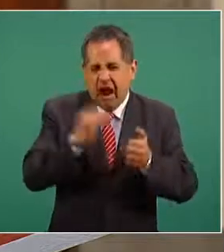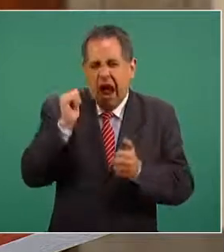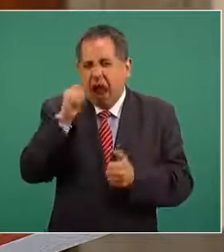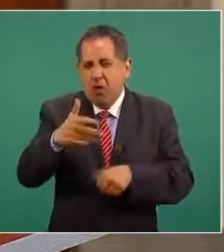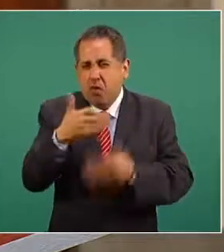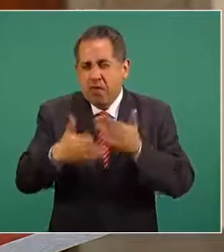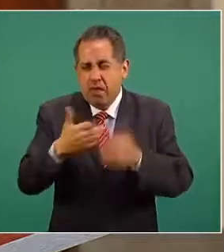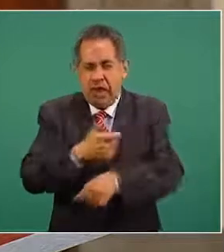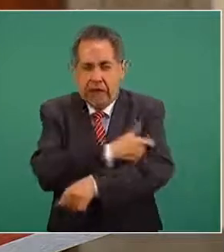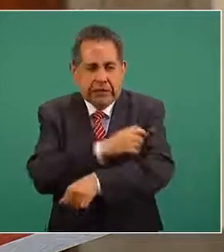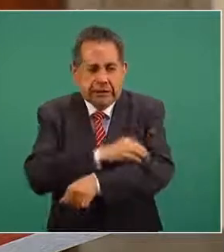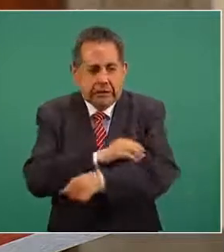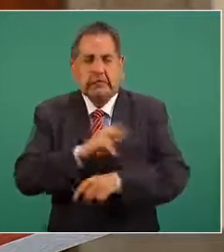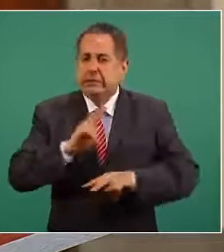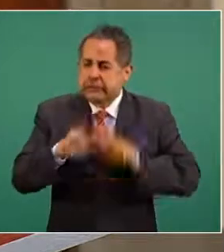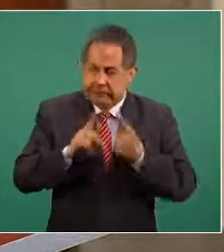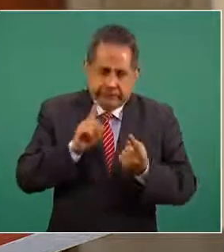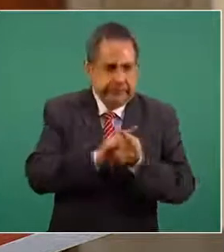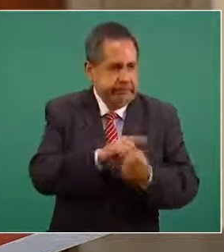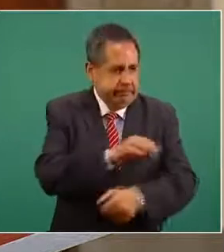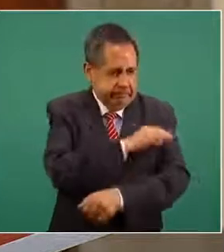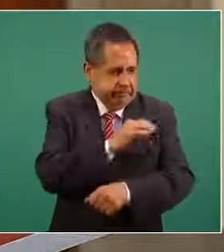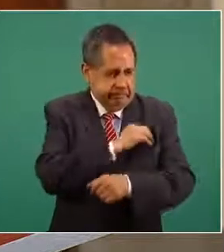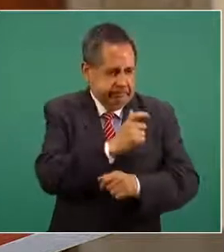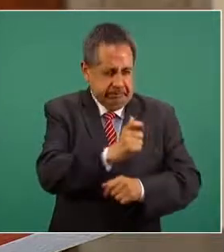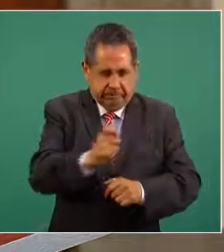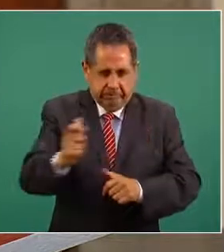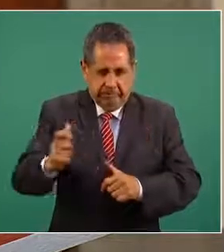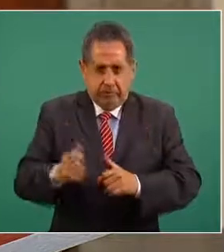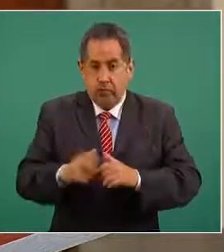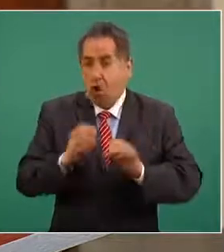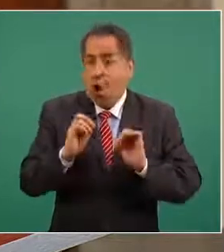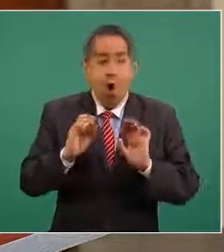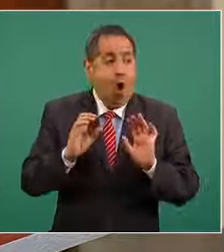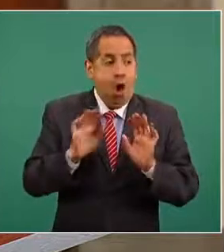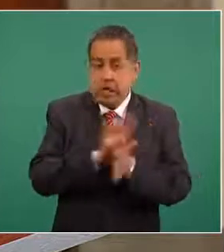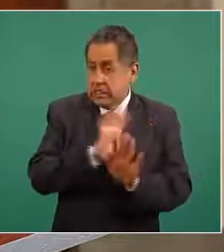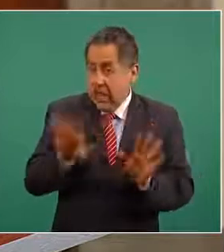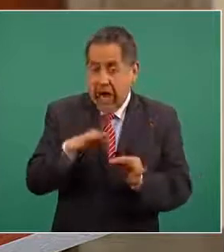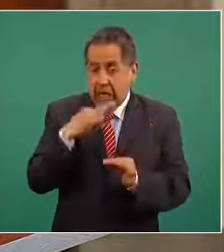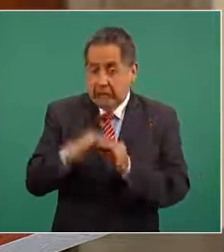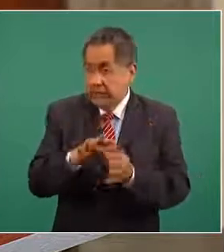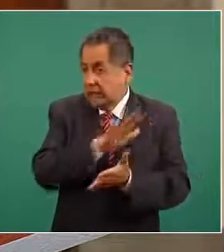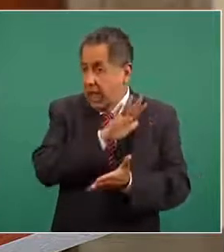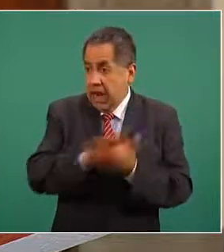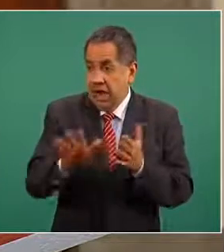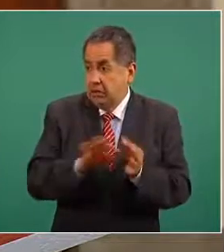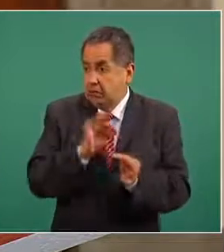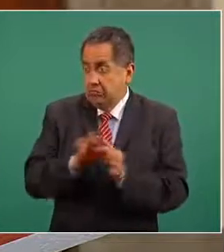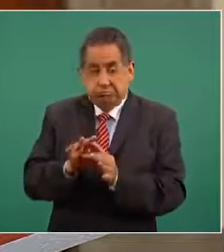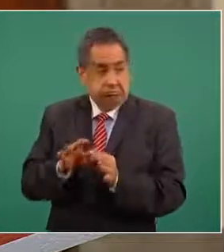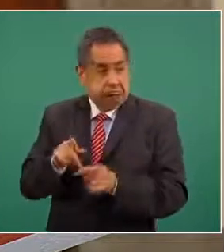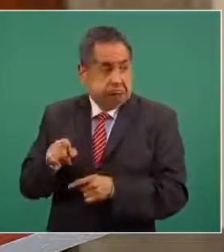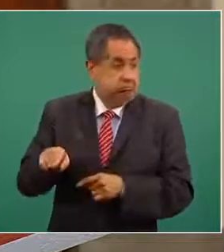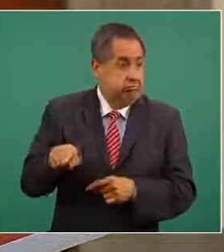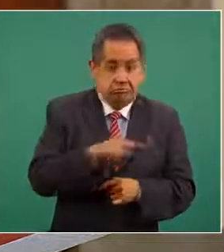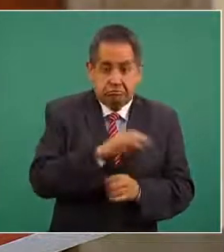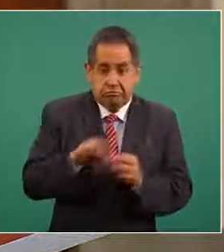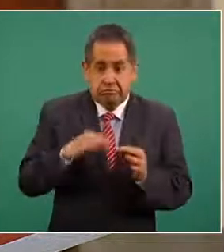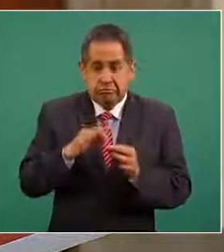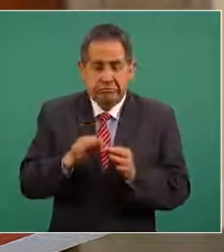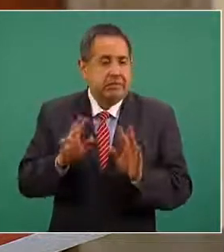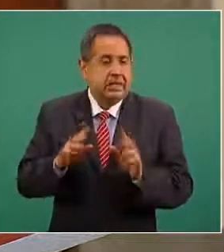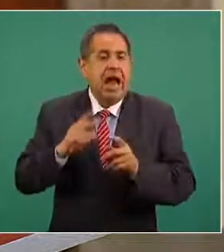vacunar o si ya se aplicó en algunos estados la primera dosis y